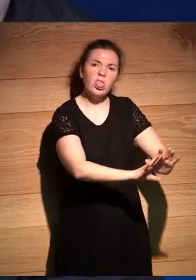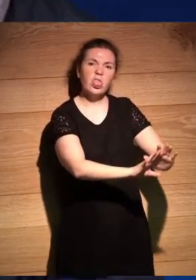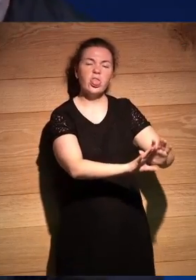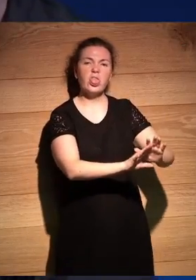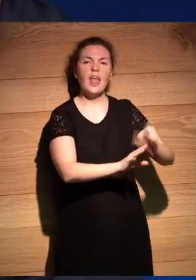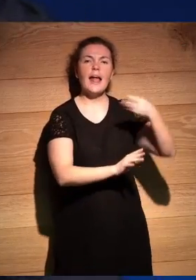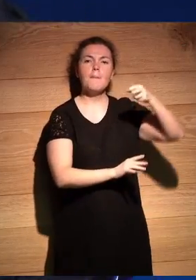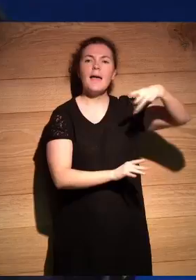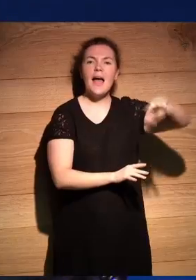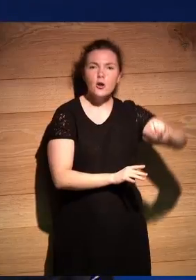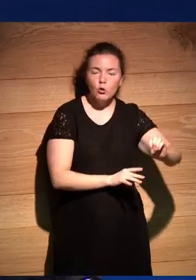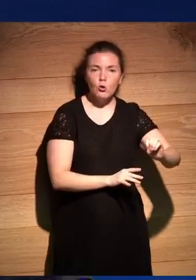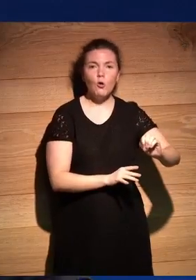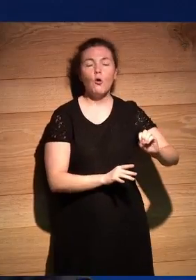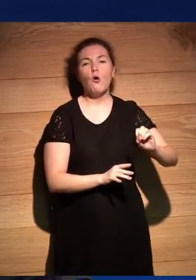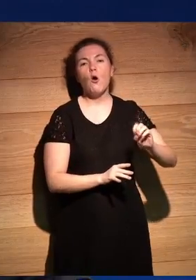de los detectives